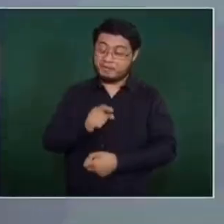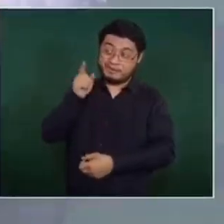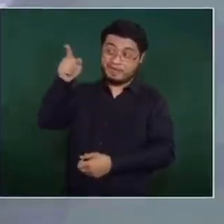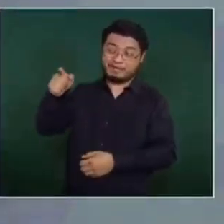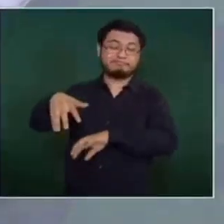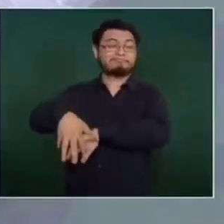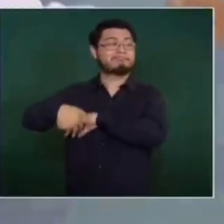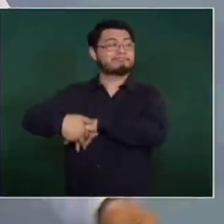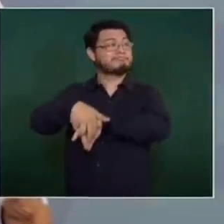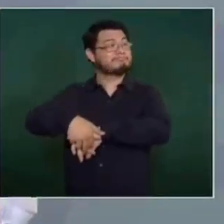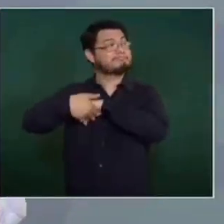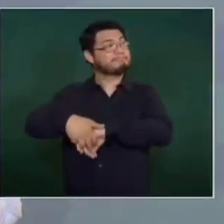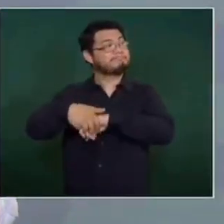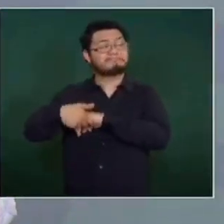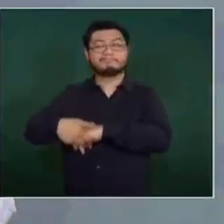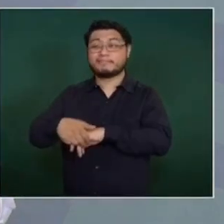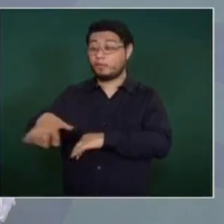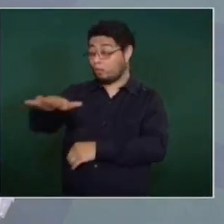todos.